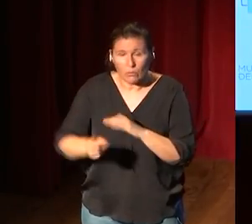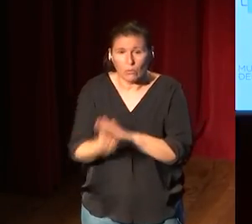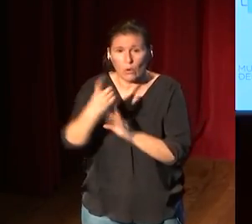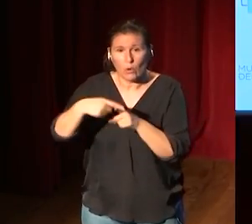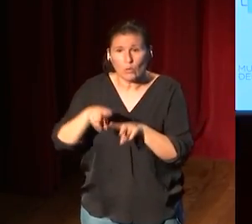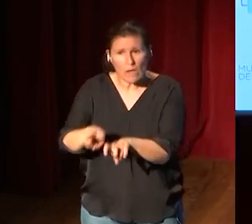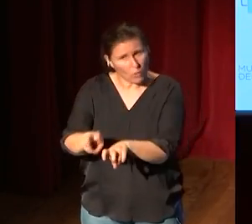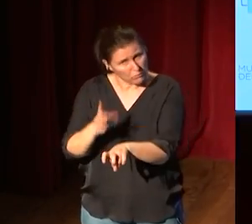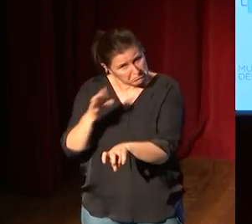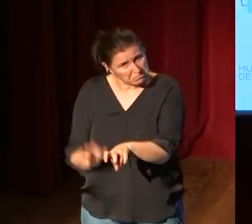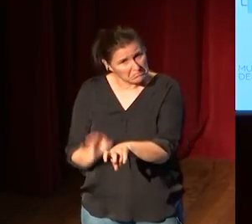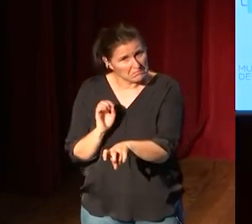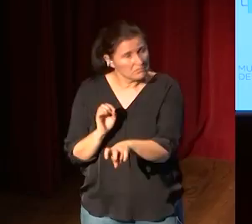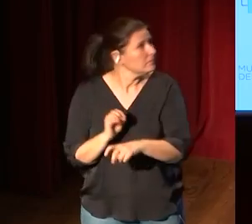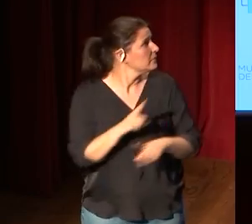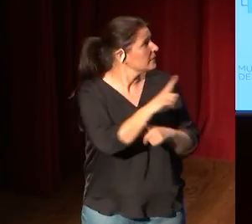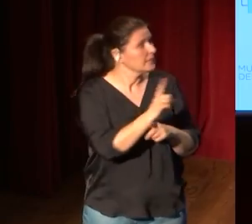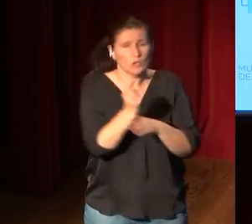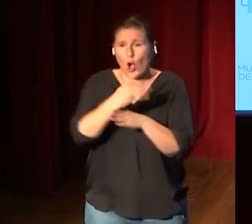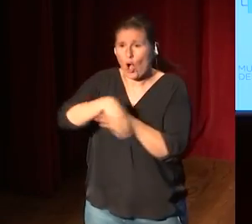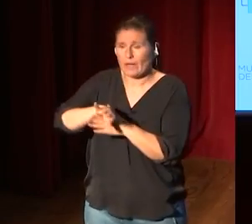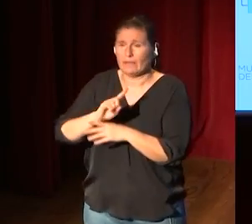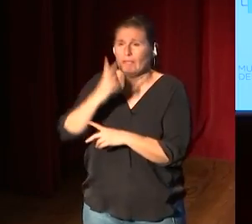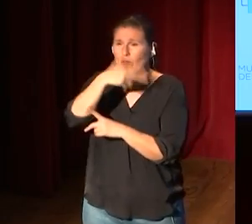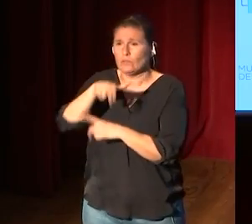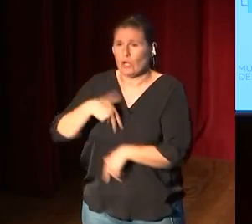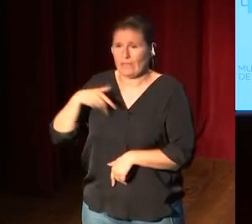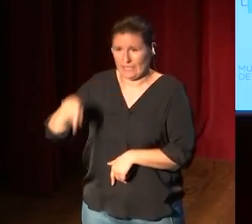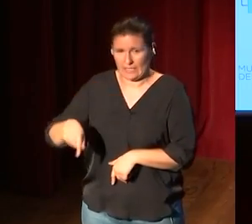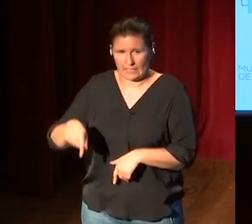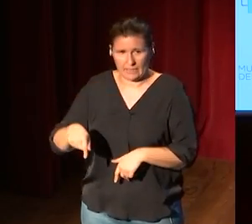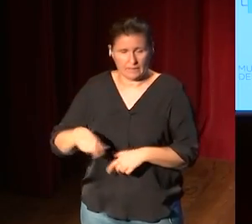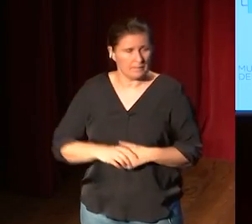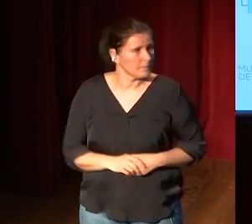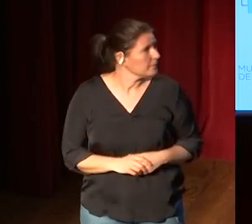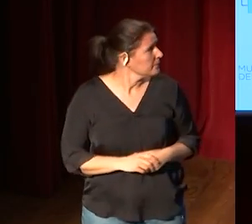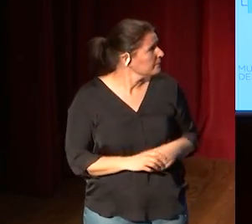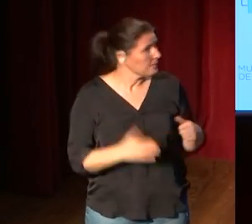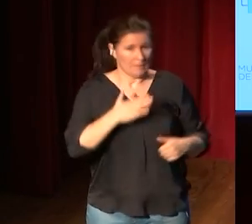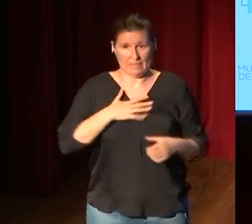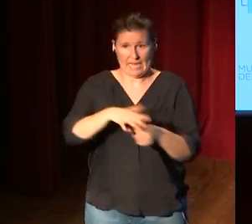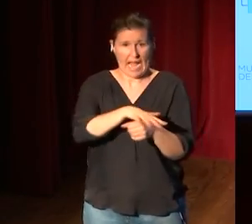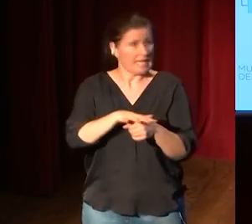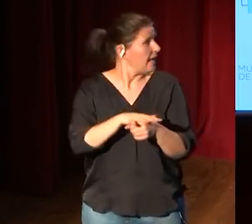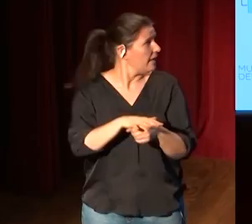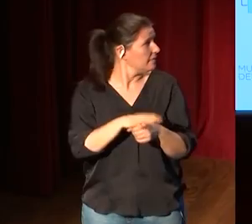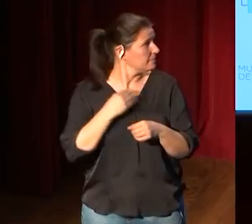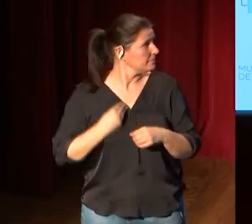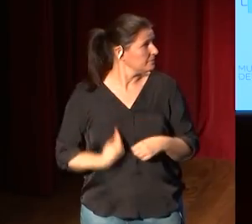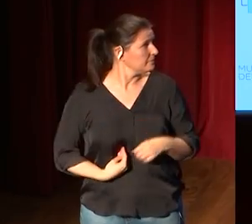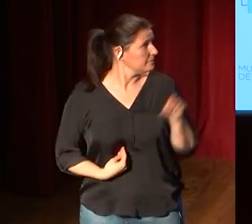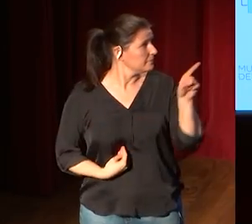este es el organigrama del Museo Nacional del Prado miren mi área está aquí